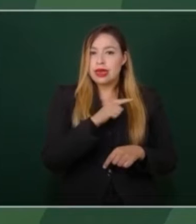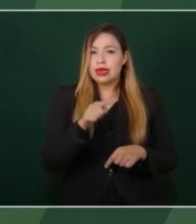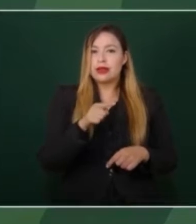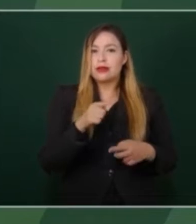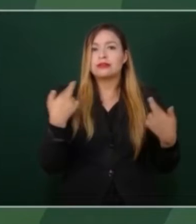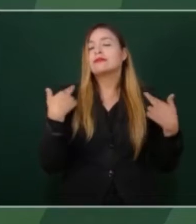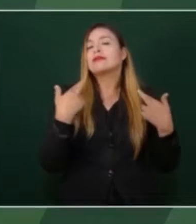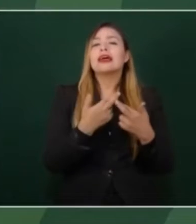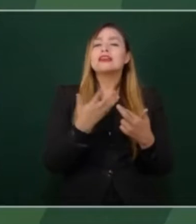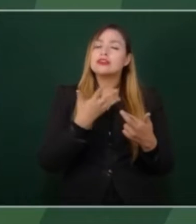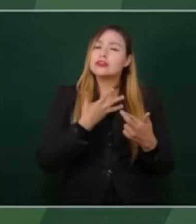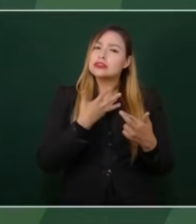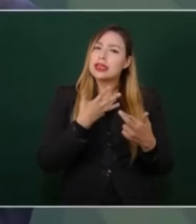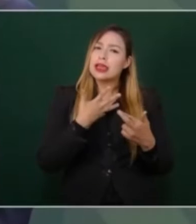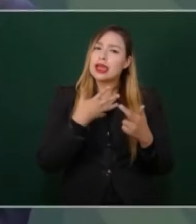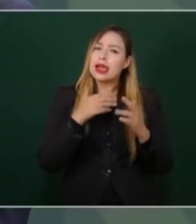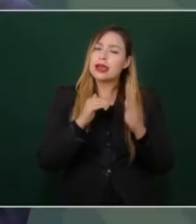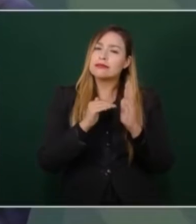más de ingresos,